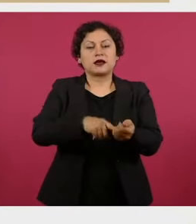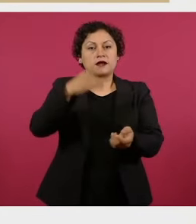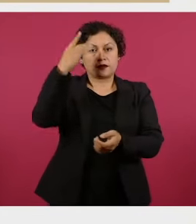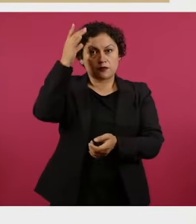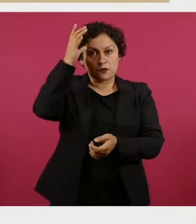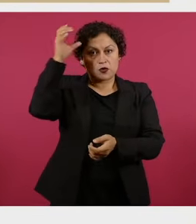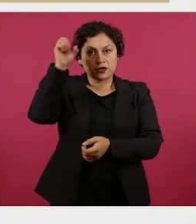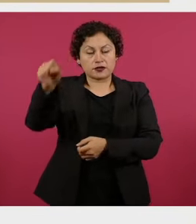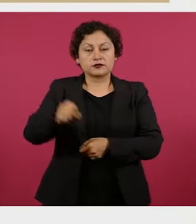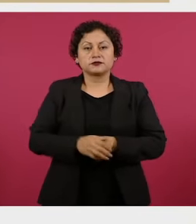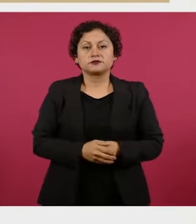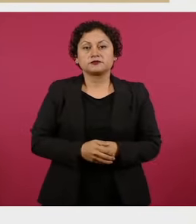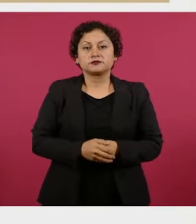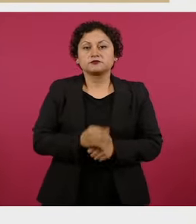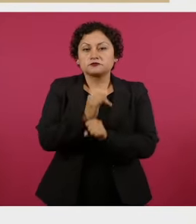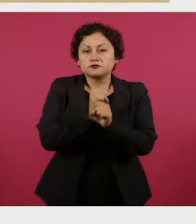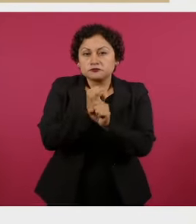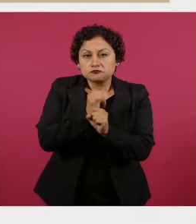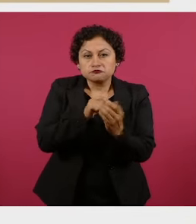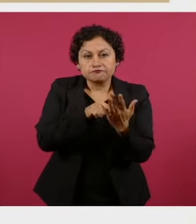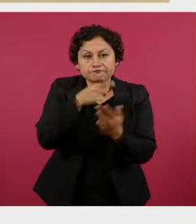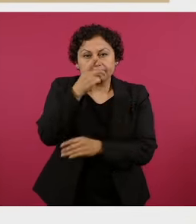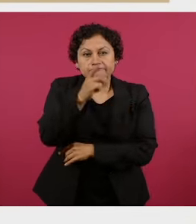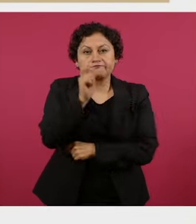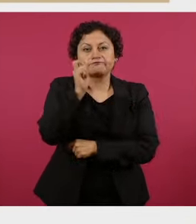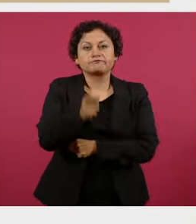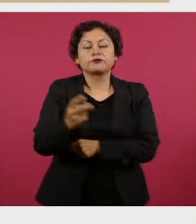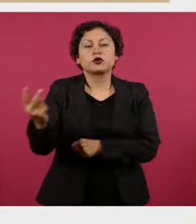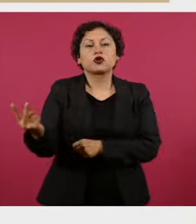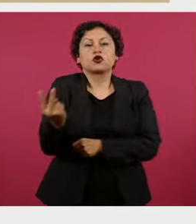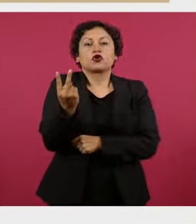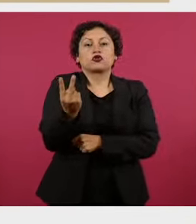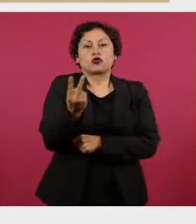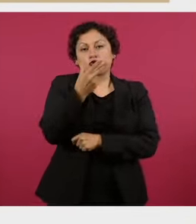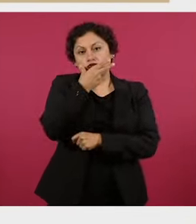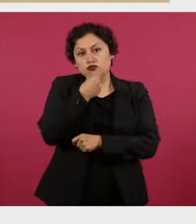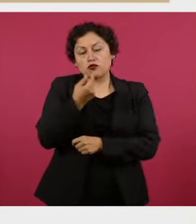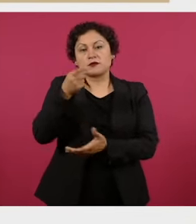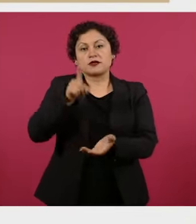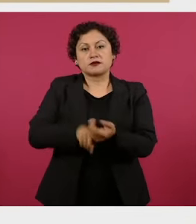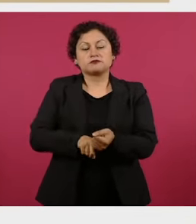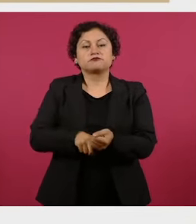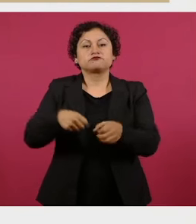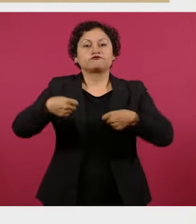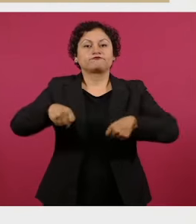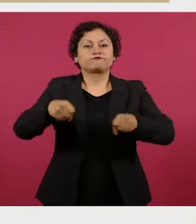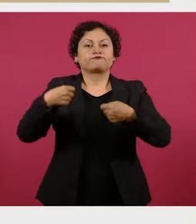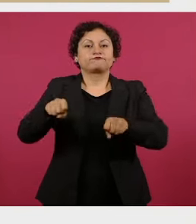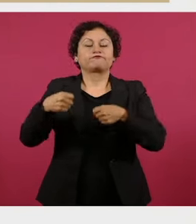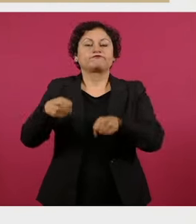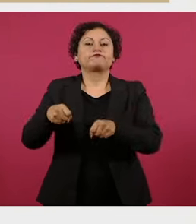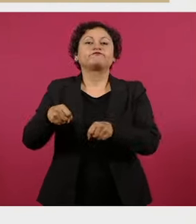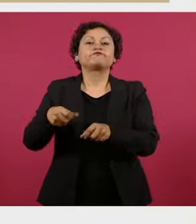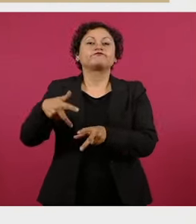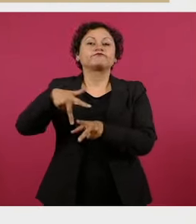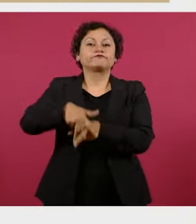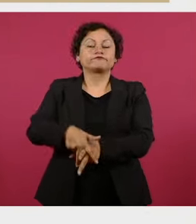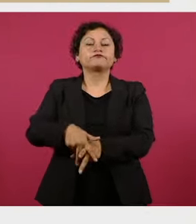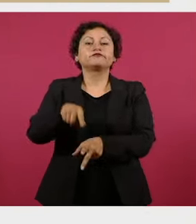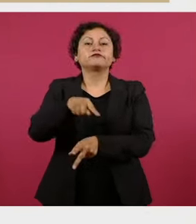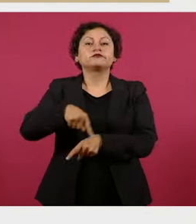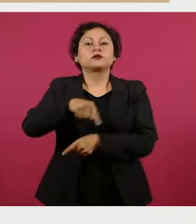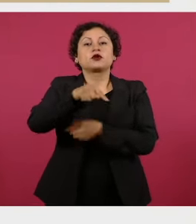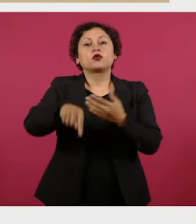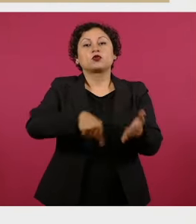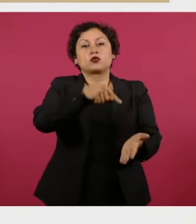De acuerdo con las investigaciones, dos hombres a bordo de una motocicleta llegaron a un local comercial en la colonia Revolución,